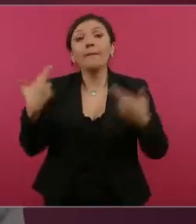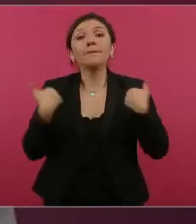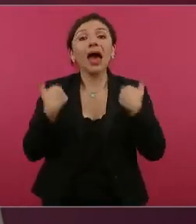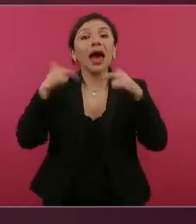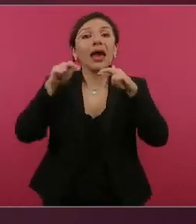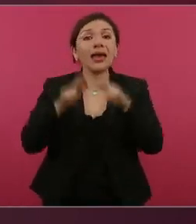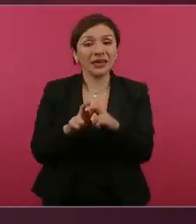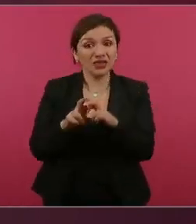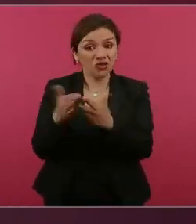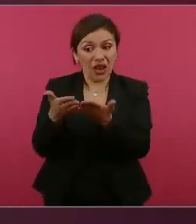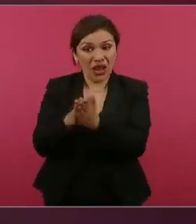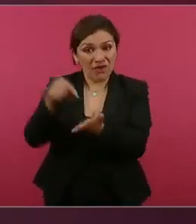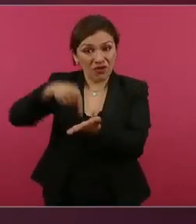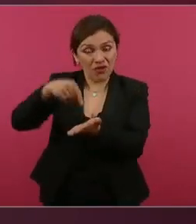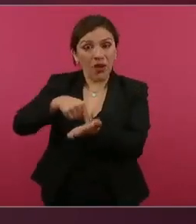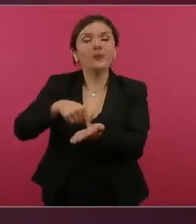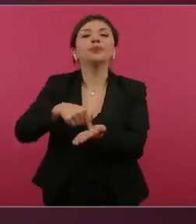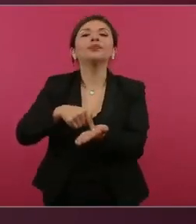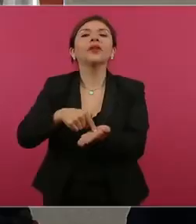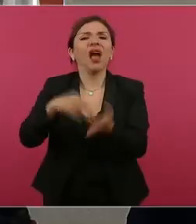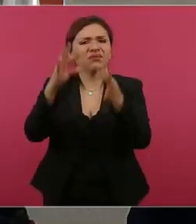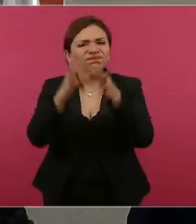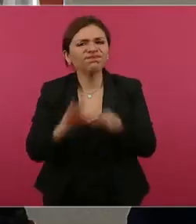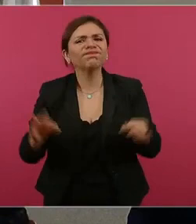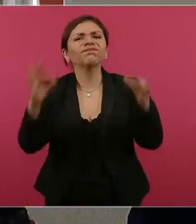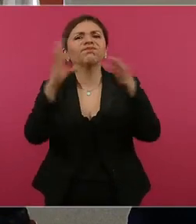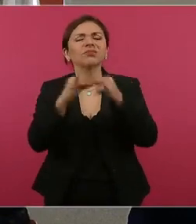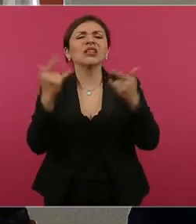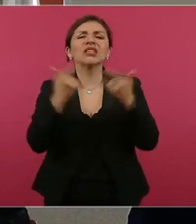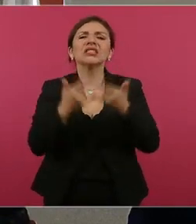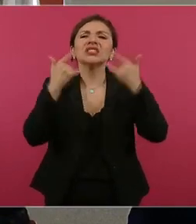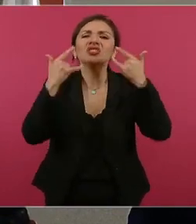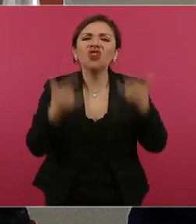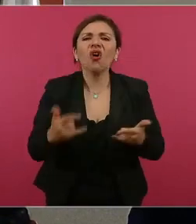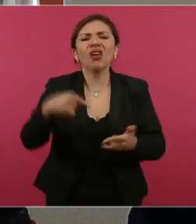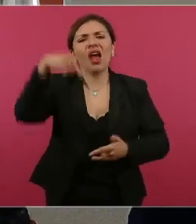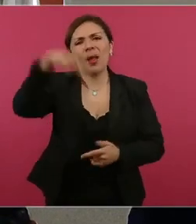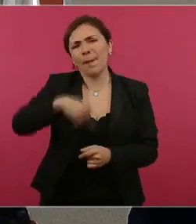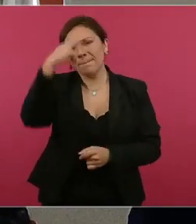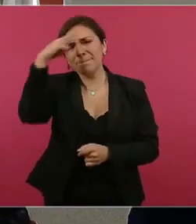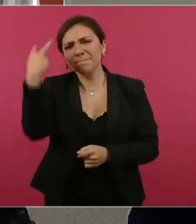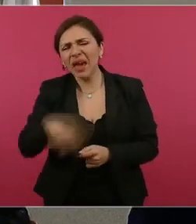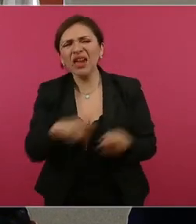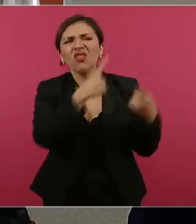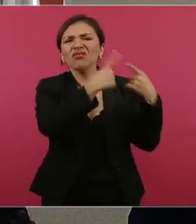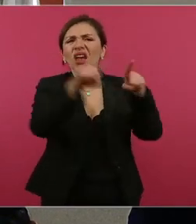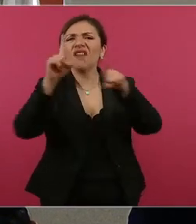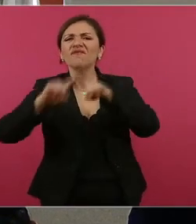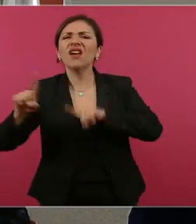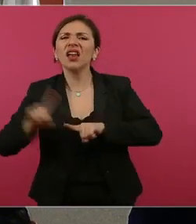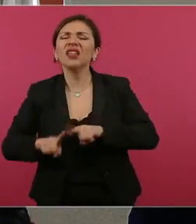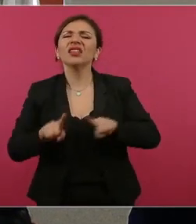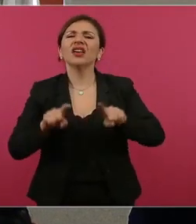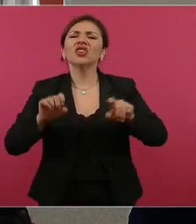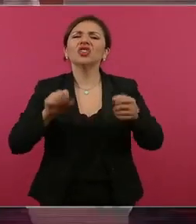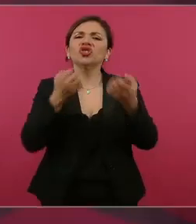maestros, que habla de la historia de los movimientos sociales en México, que antes